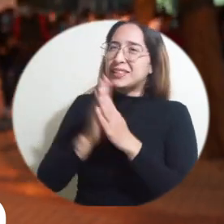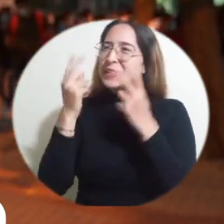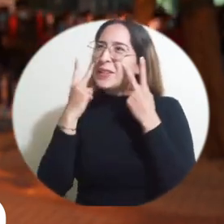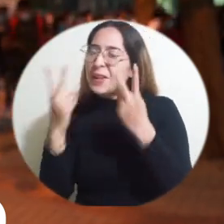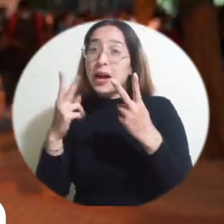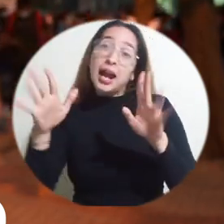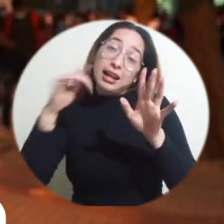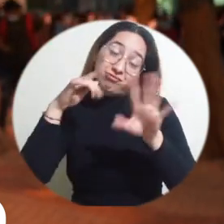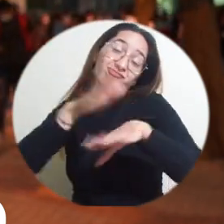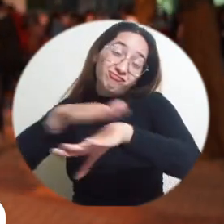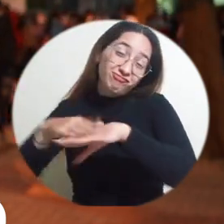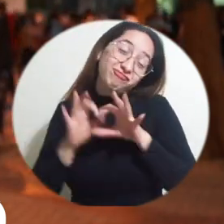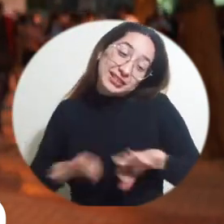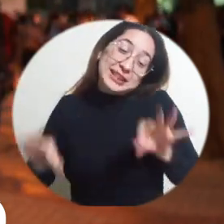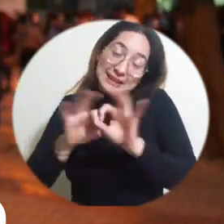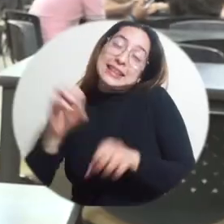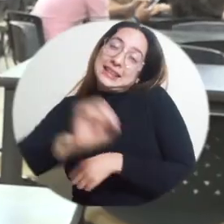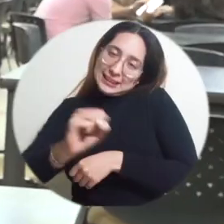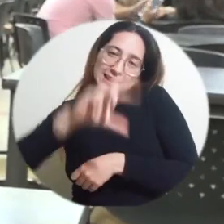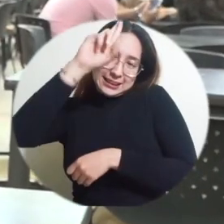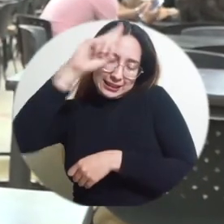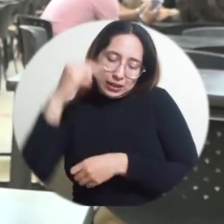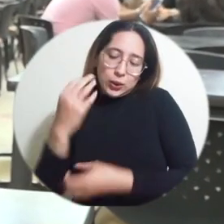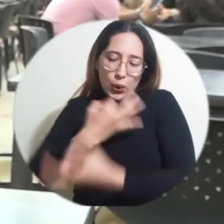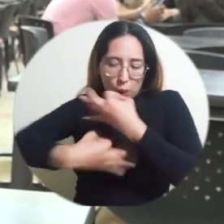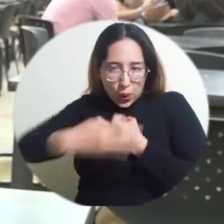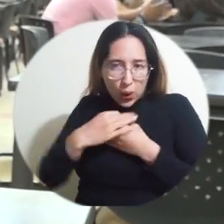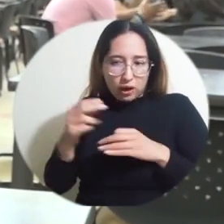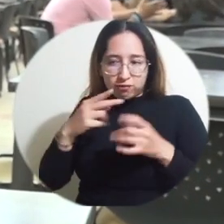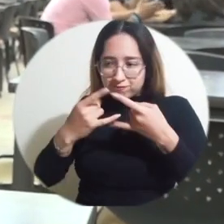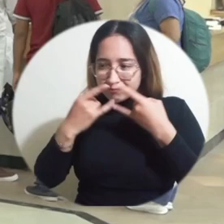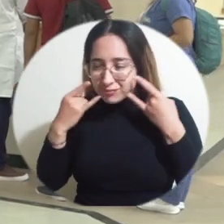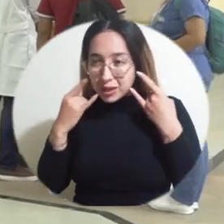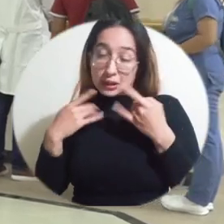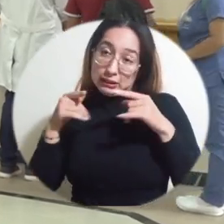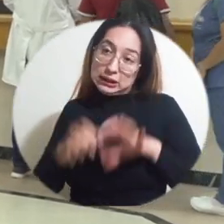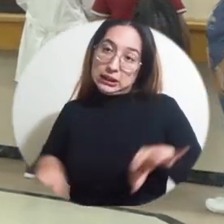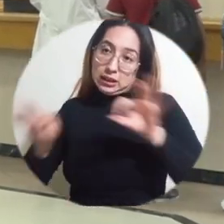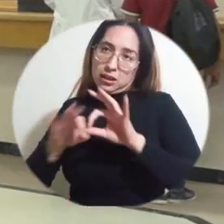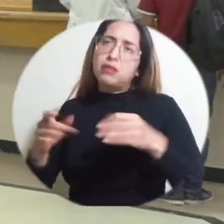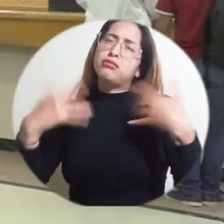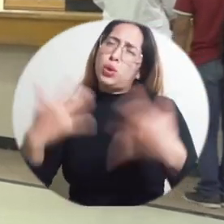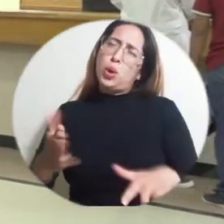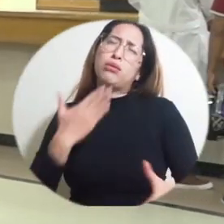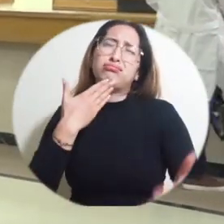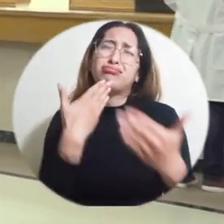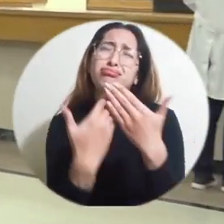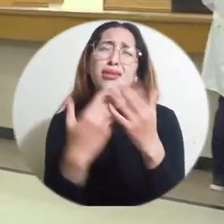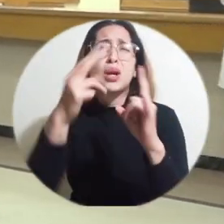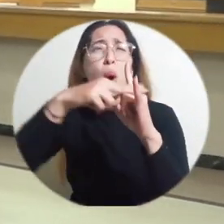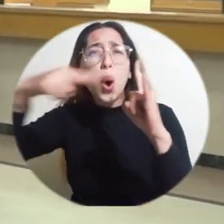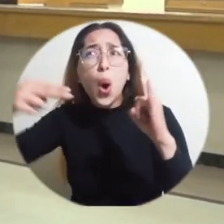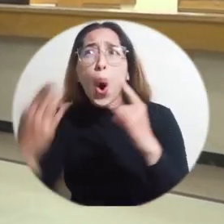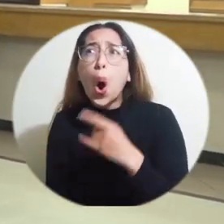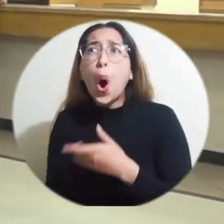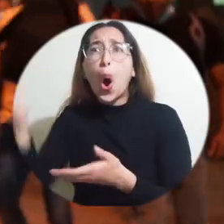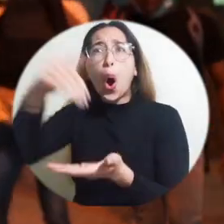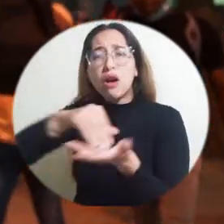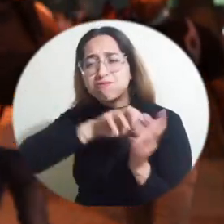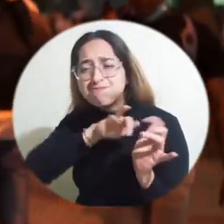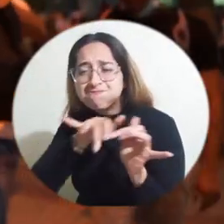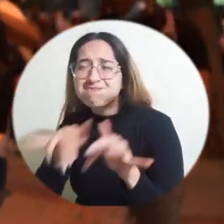pendiente, cuidarse y cuidarnos todos porque es muy importante. Gracias a la Universidad del Magdalena por permitirnos nuestro